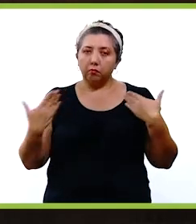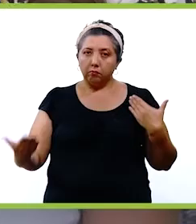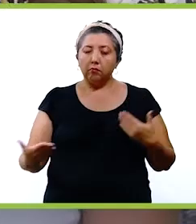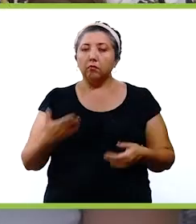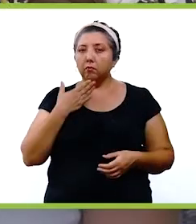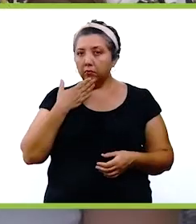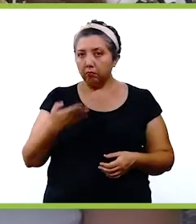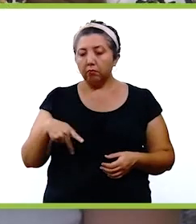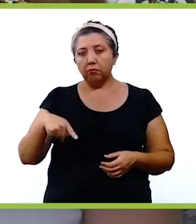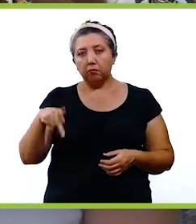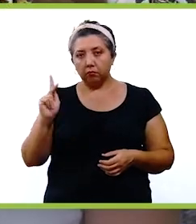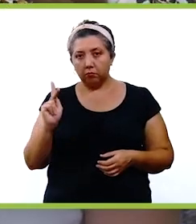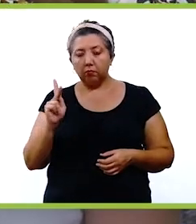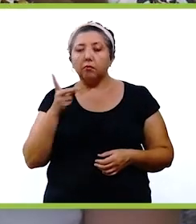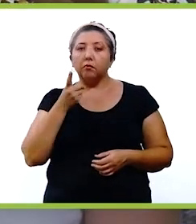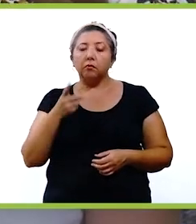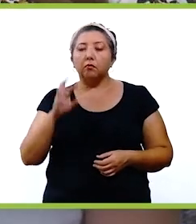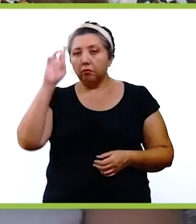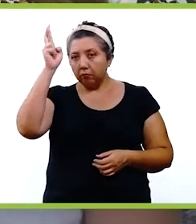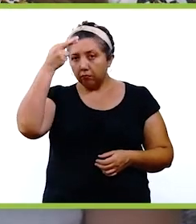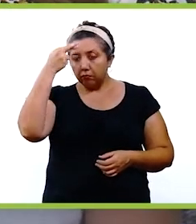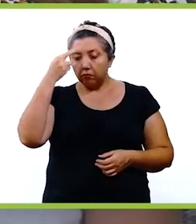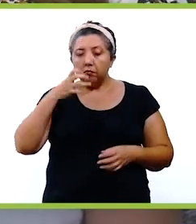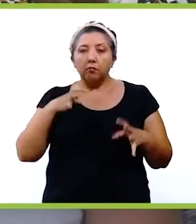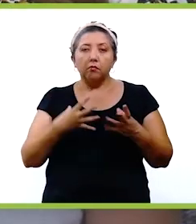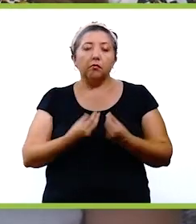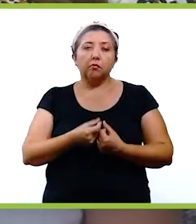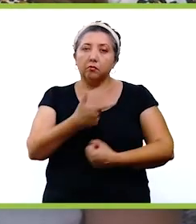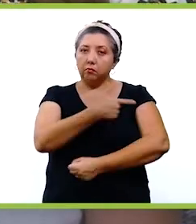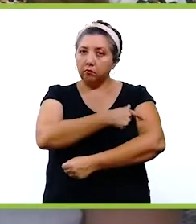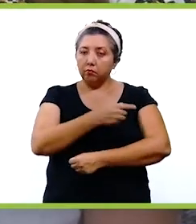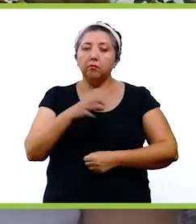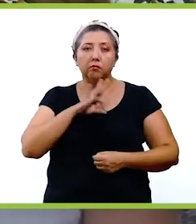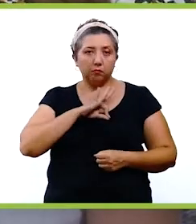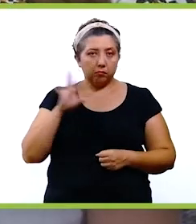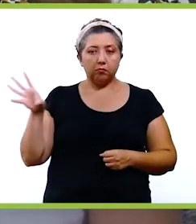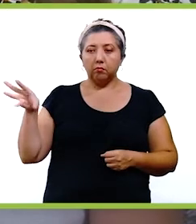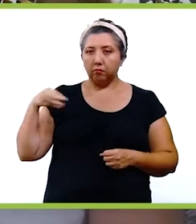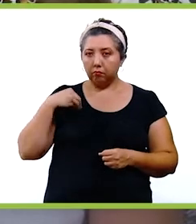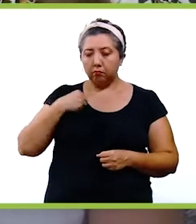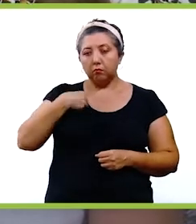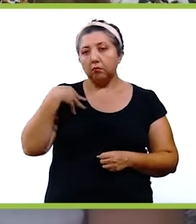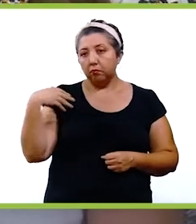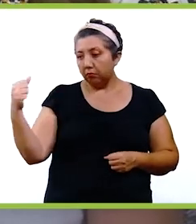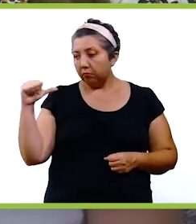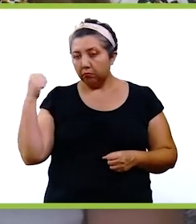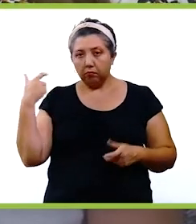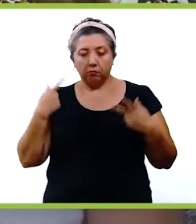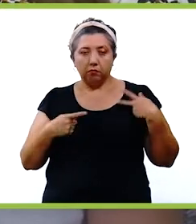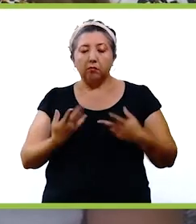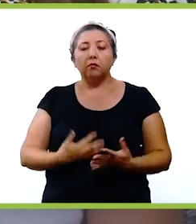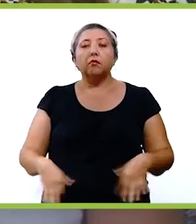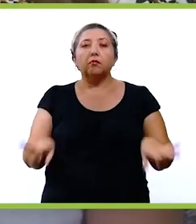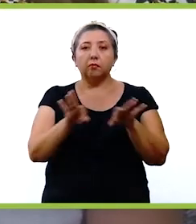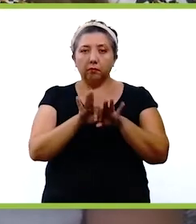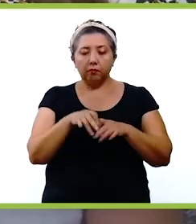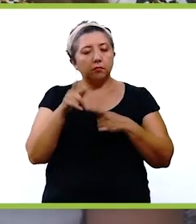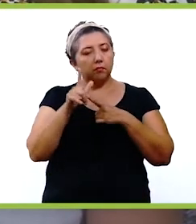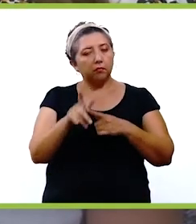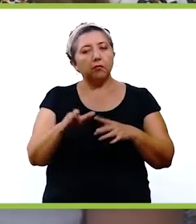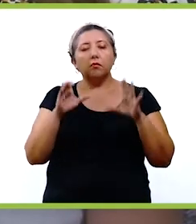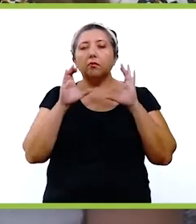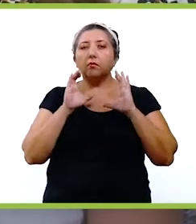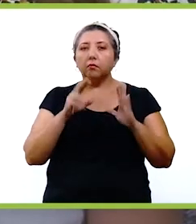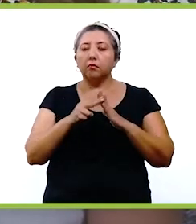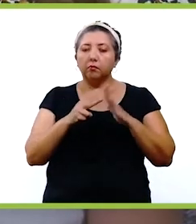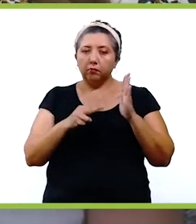buen ritmo, pero por supuesto hay que recordar que aunque estemos vacunados nos podemos contagiar, podemos contagiar a los demás y es importantísimo seguir teniendo